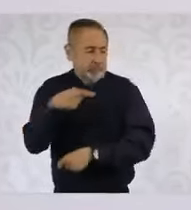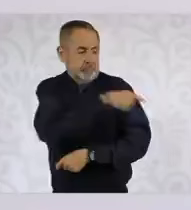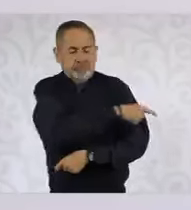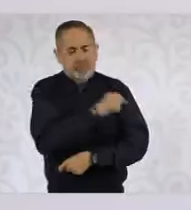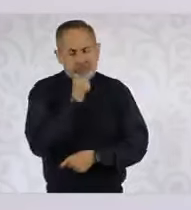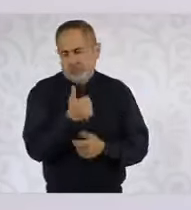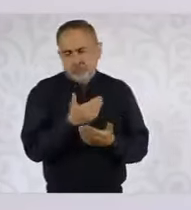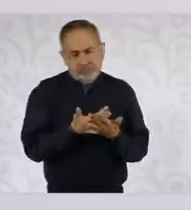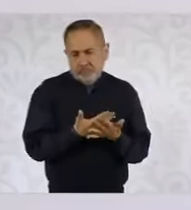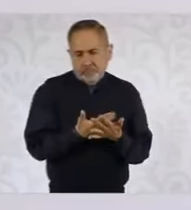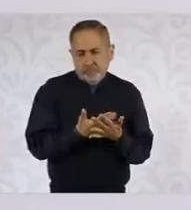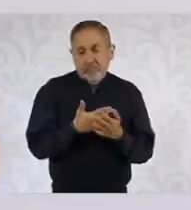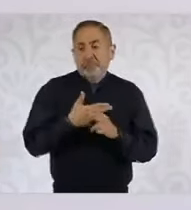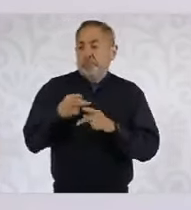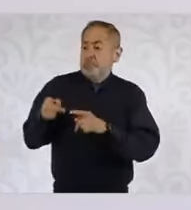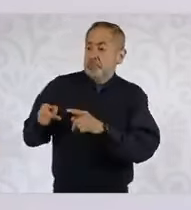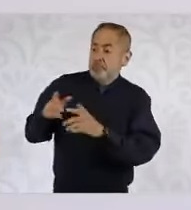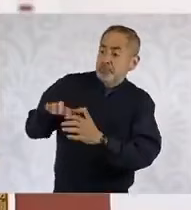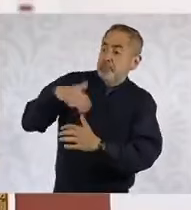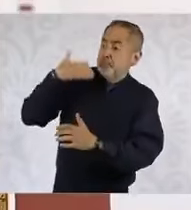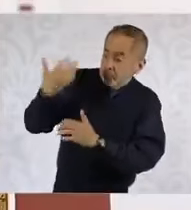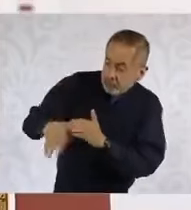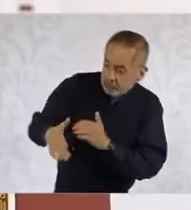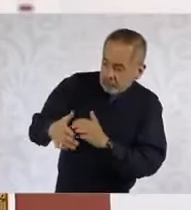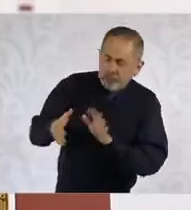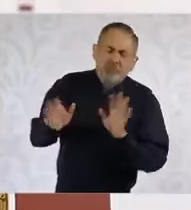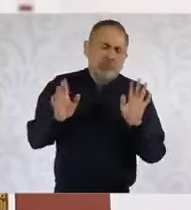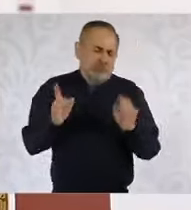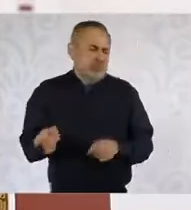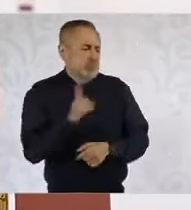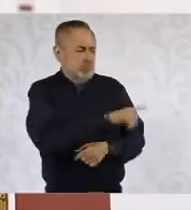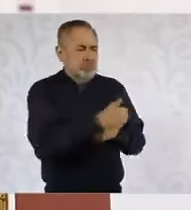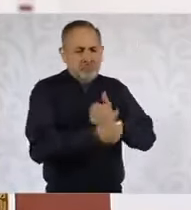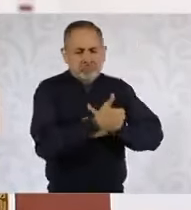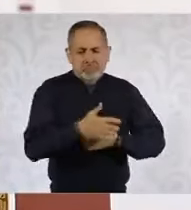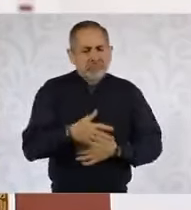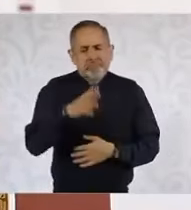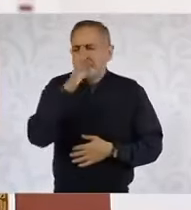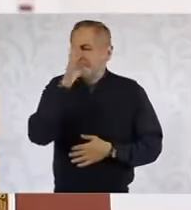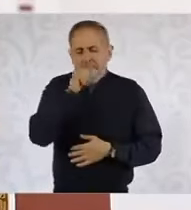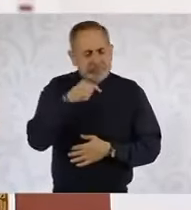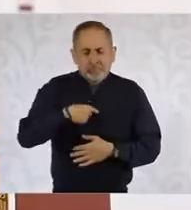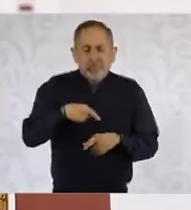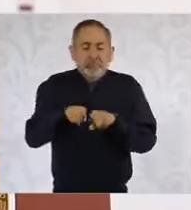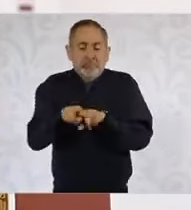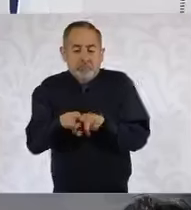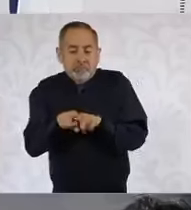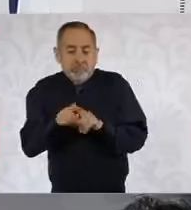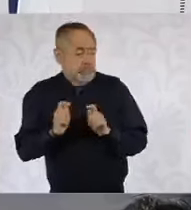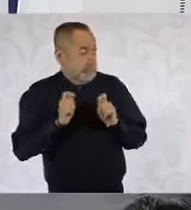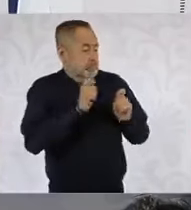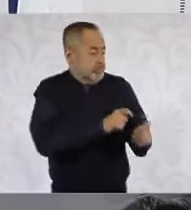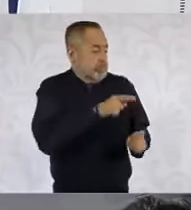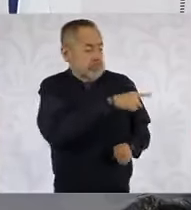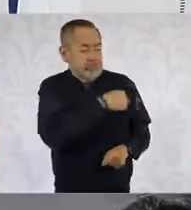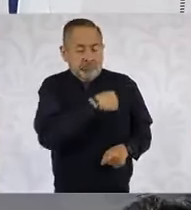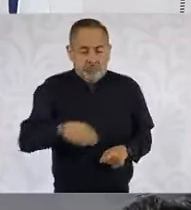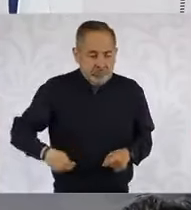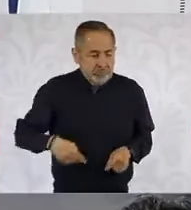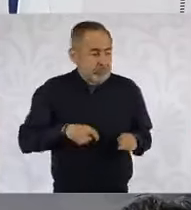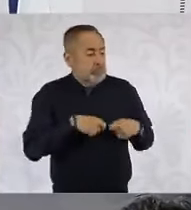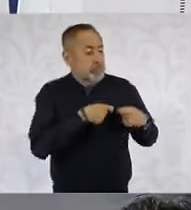Pero esto de que haya hermanos, que pasen esposos, no es correcto.